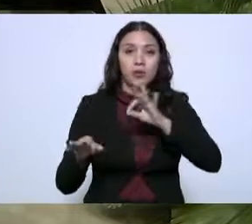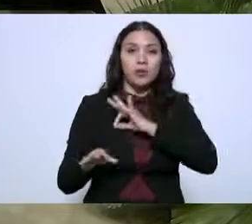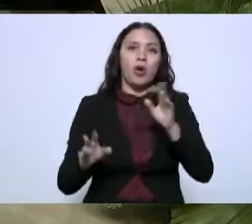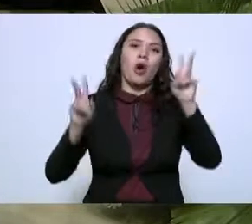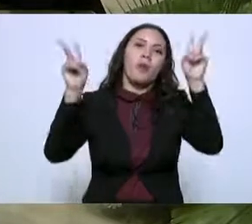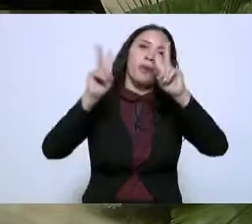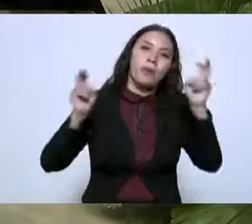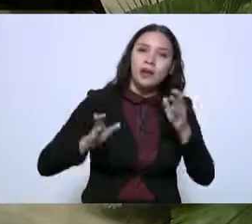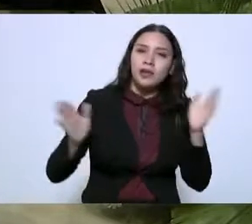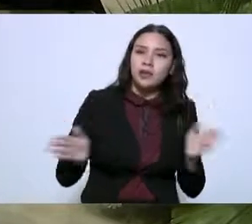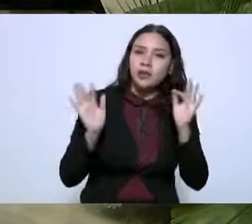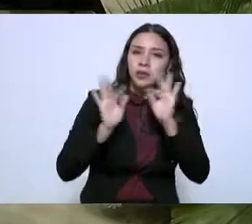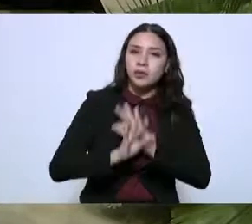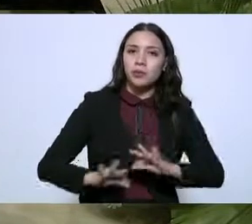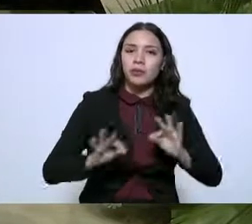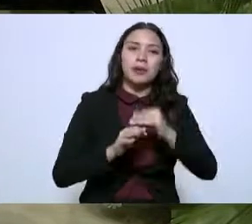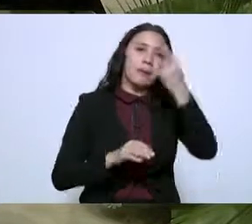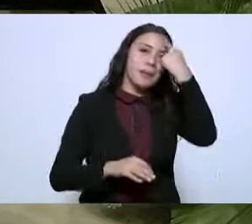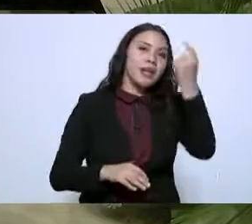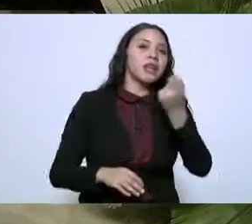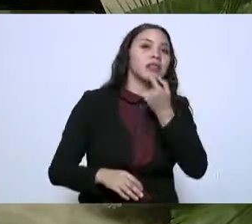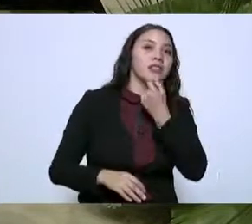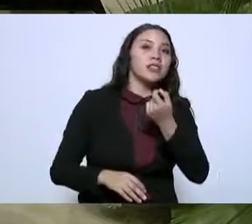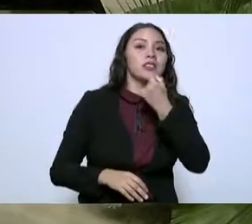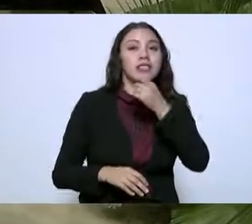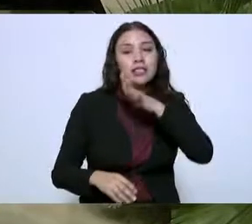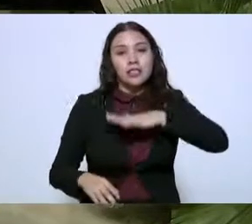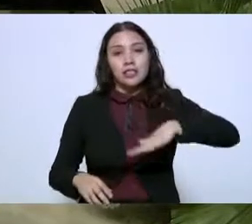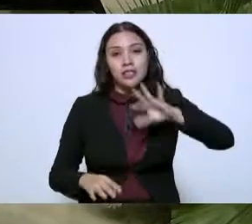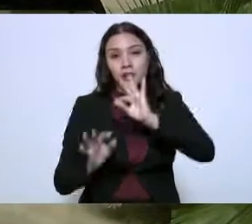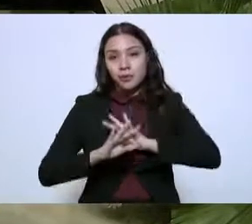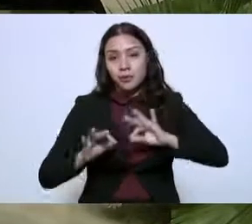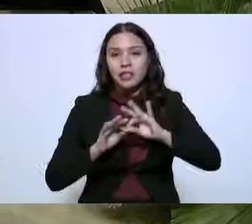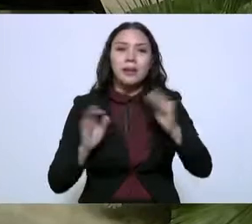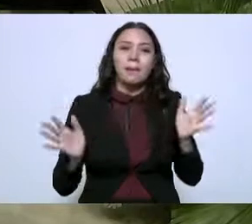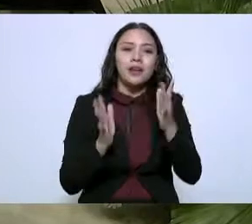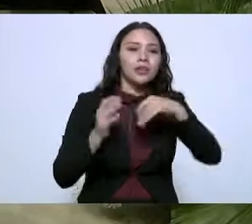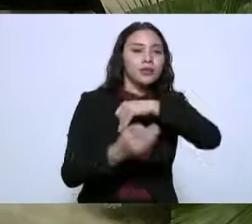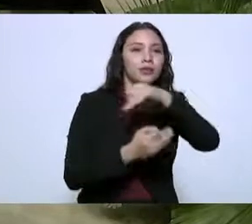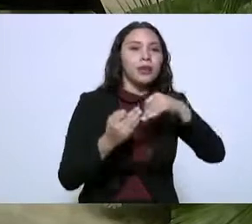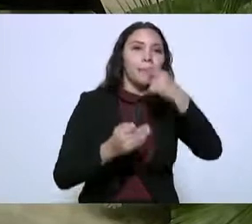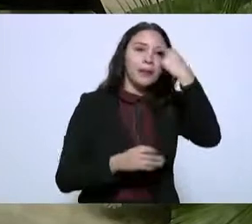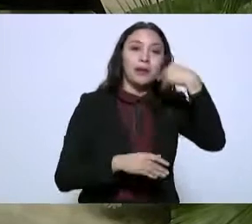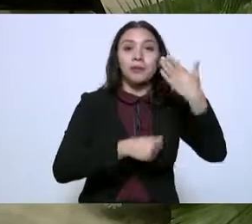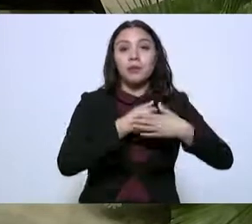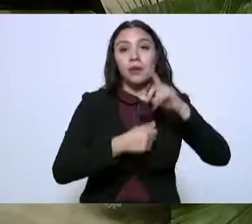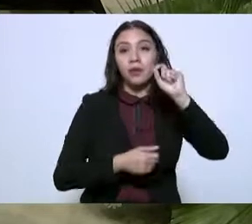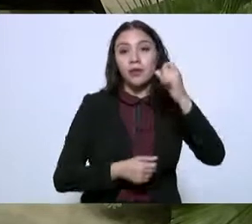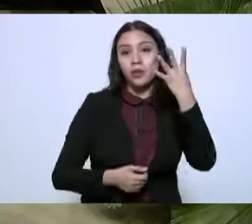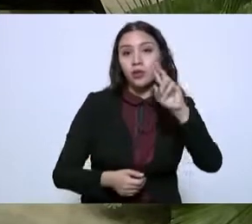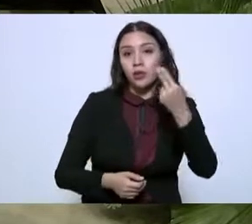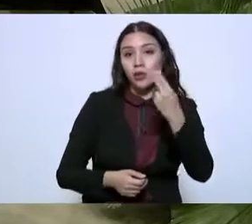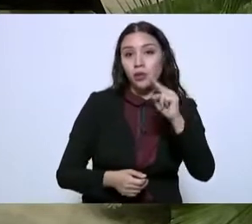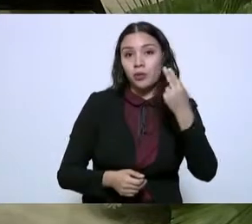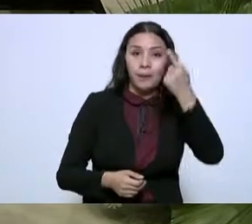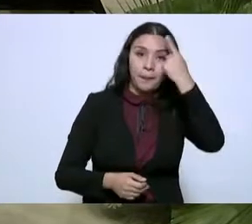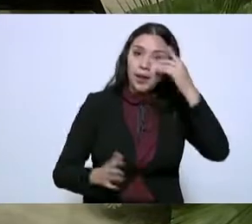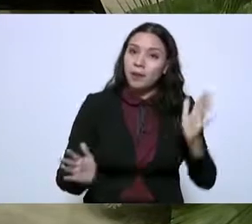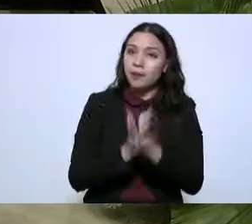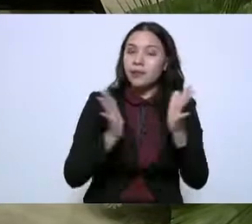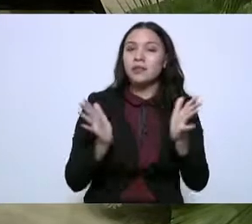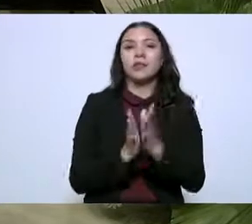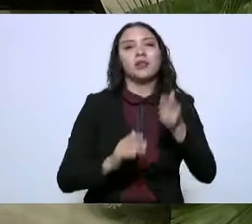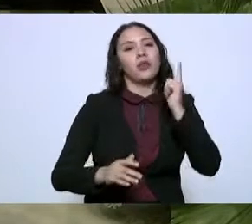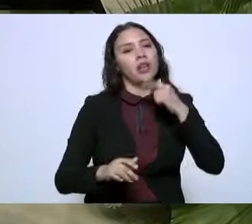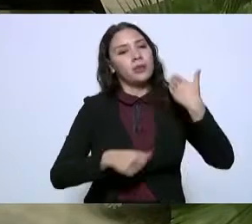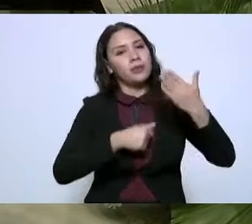pacífica que se hace a través de las niñas y los niños tienen un encuentro anual este año será el 24 de noviembre y participarán